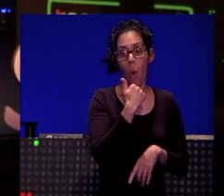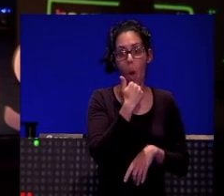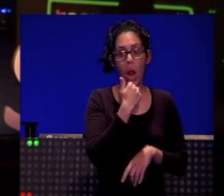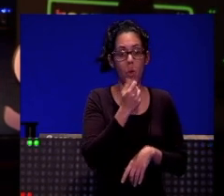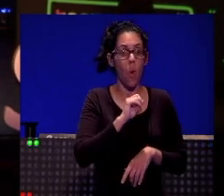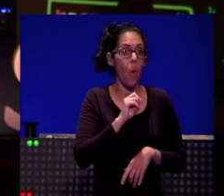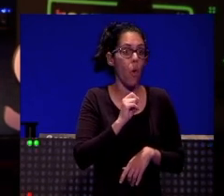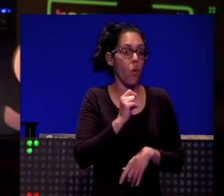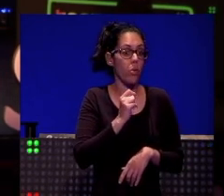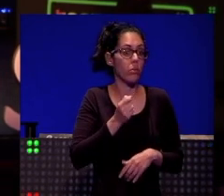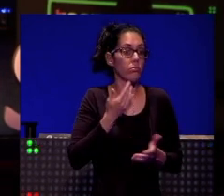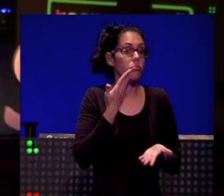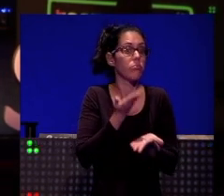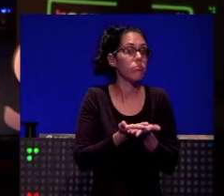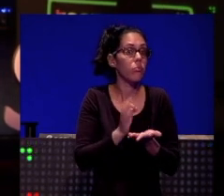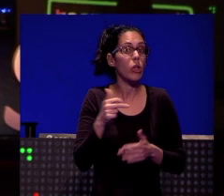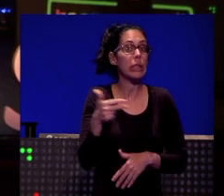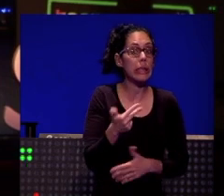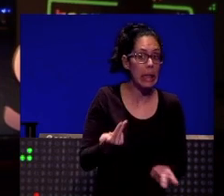sugerencia, chiste.